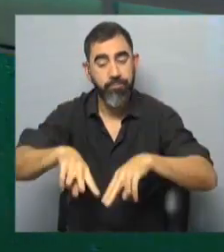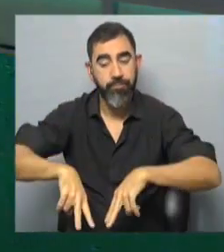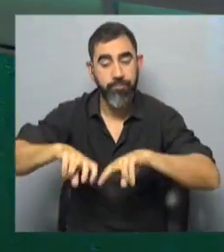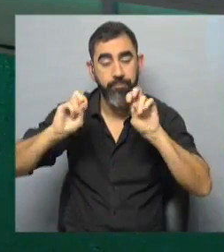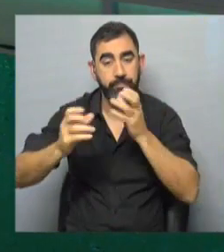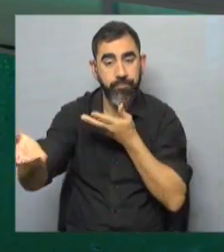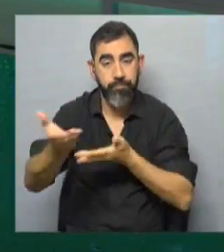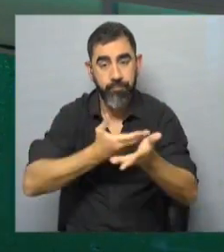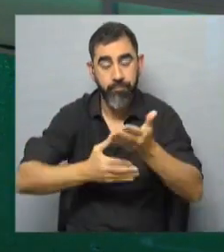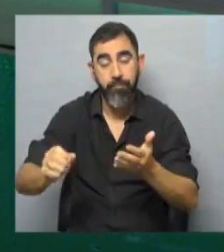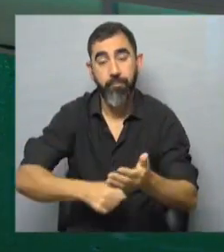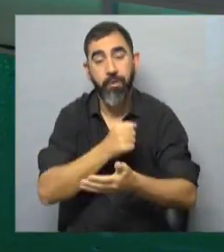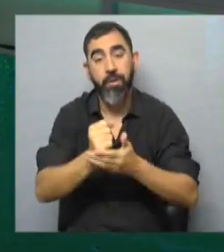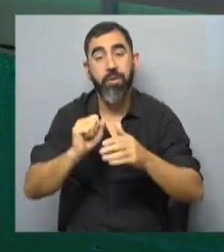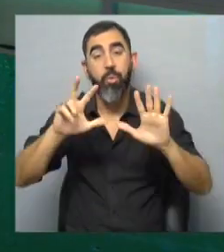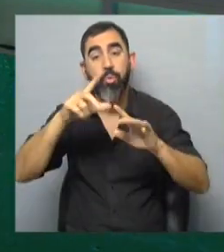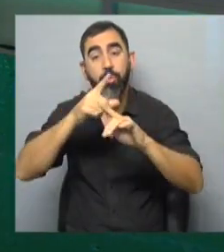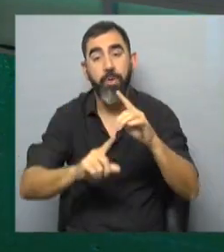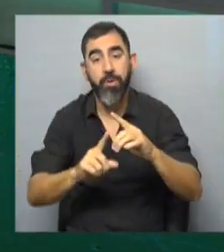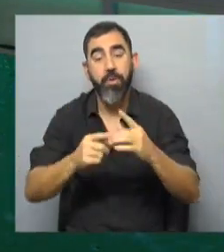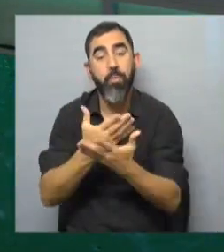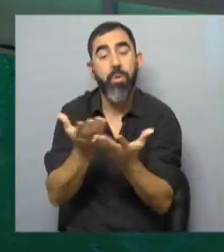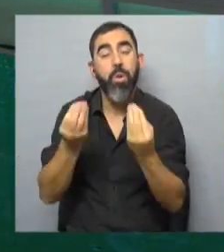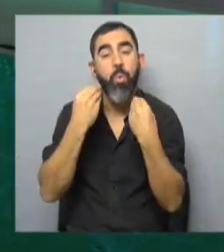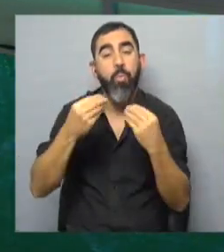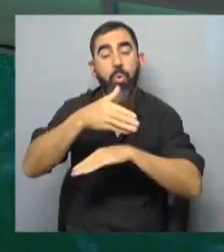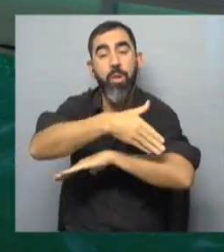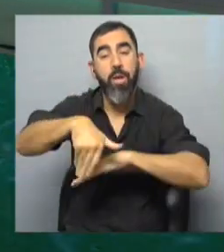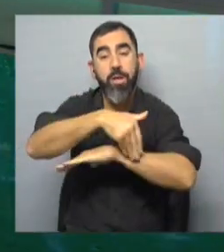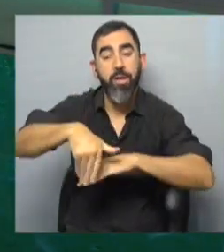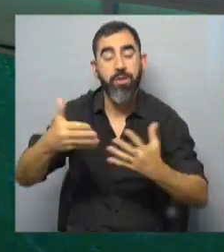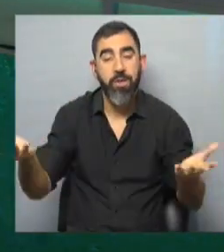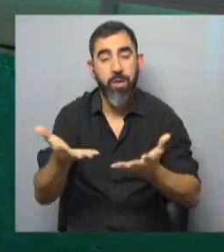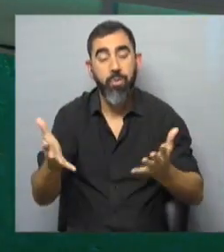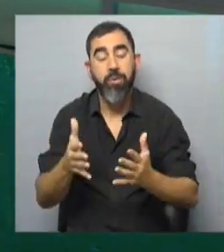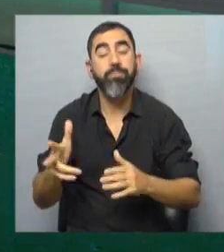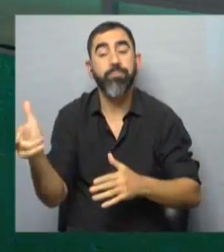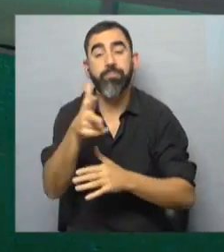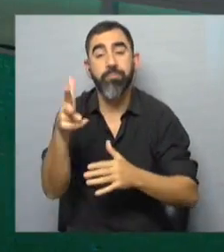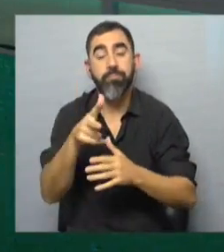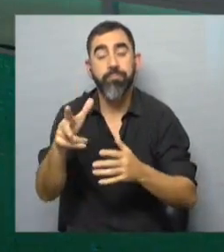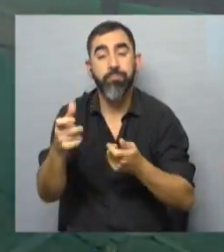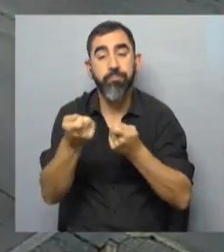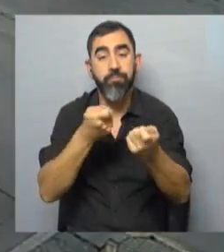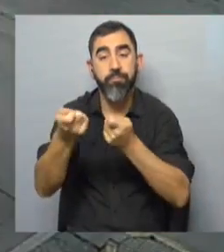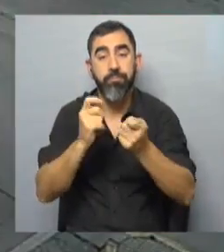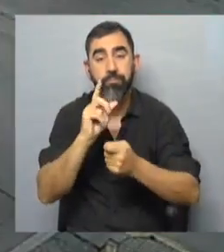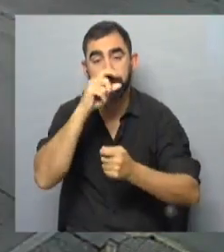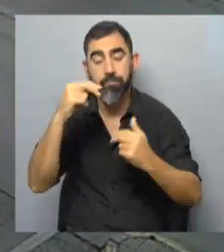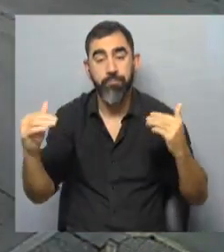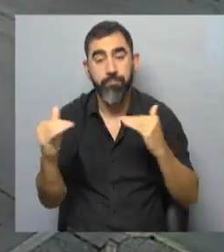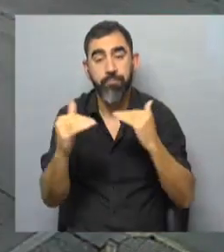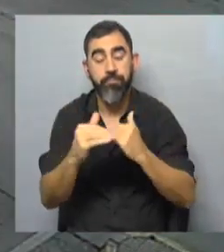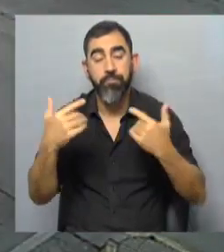compartiendo con ustedes hasta las 8.30. Vamos a mostrarles ahora cómo está la vida pública a través de las cámaras del Centro de Gestión de Movilidad,